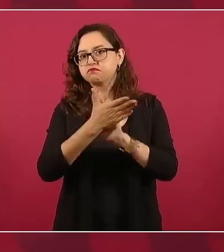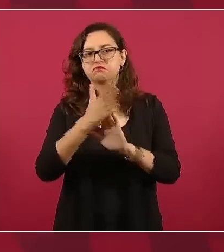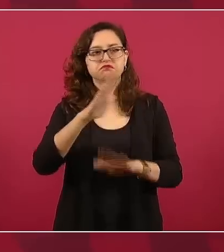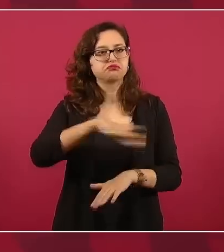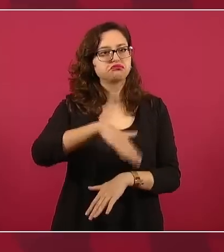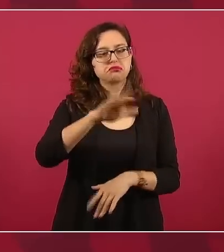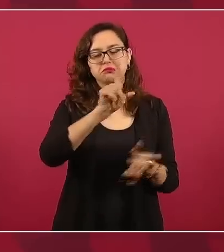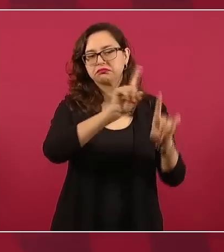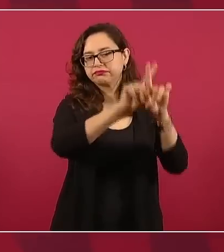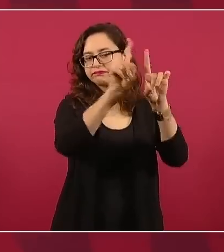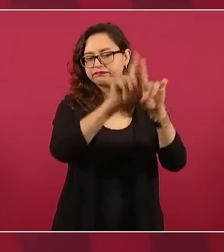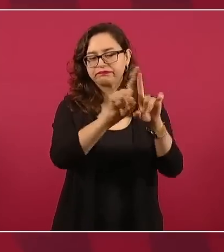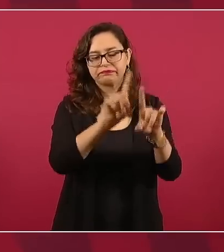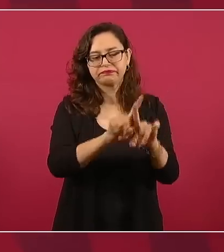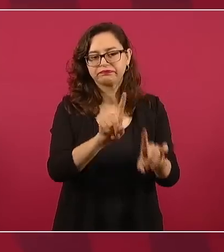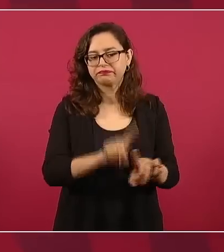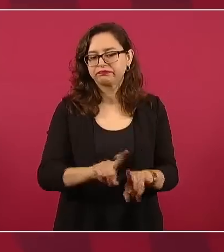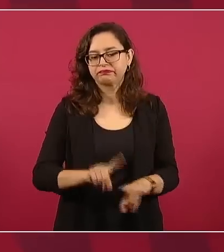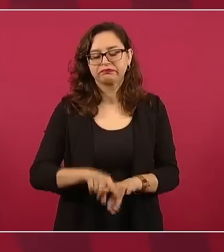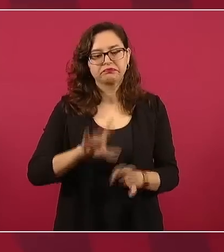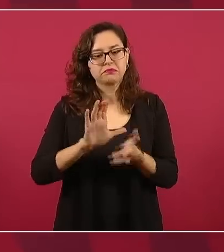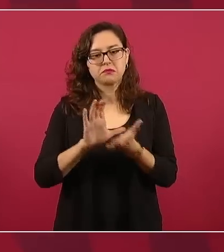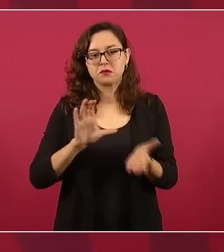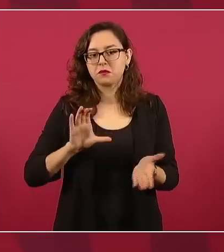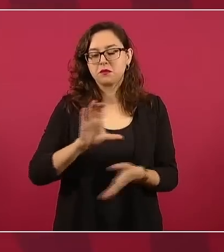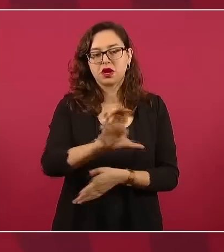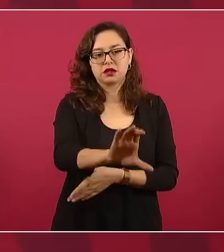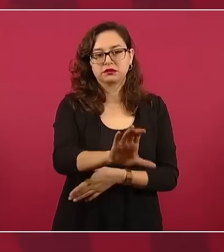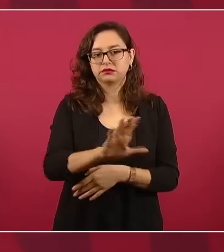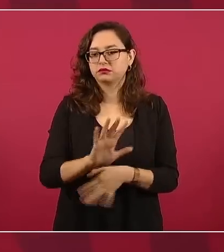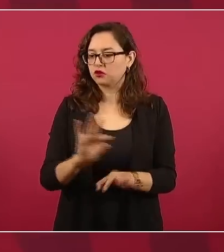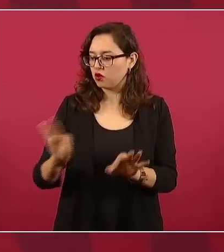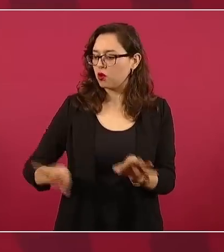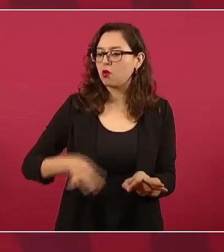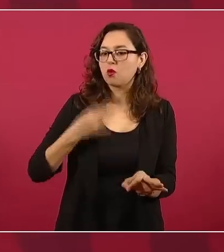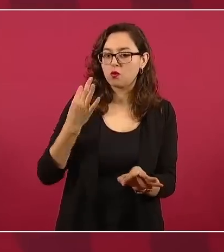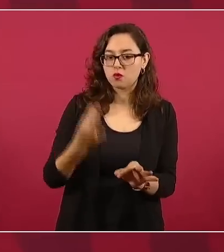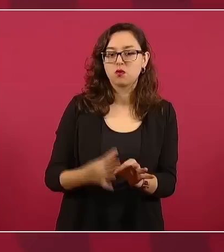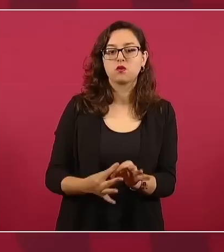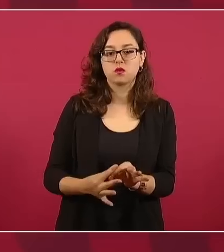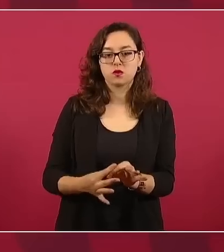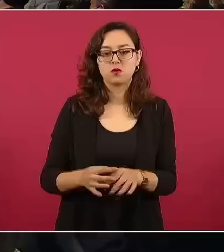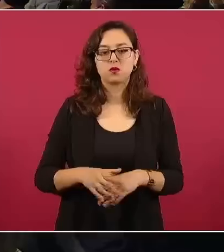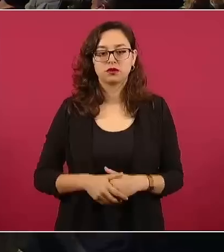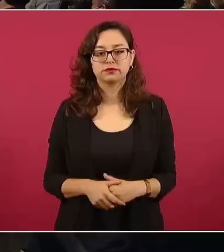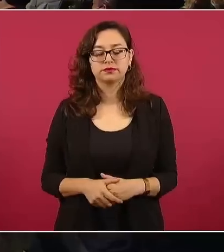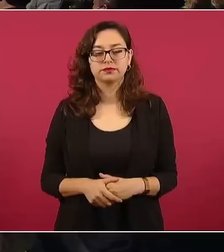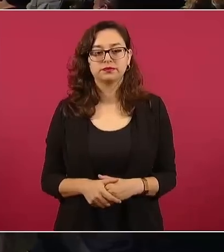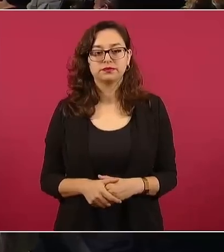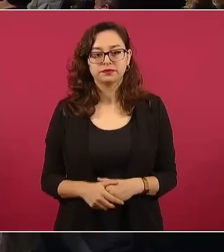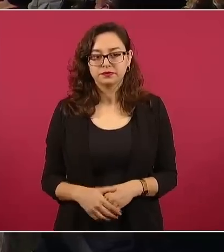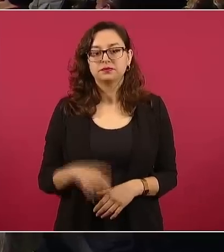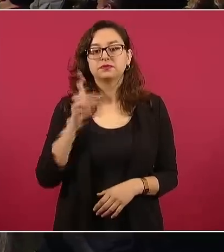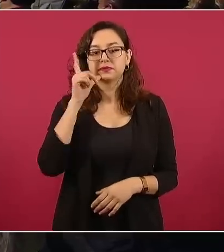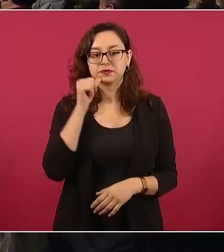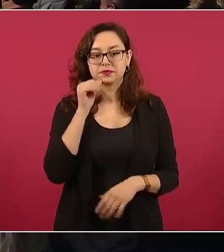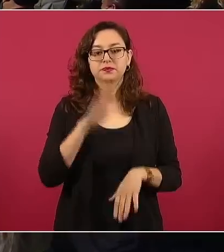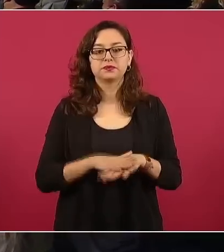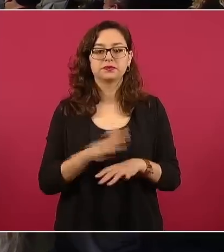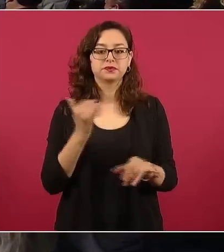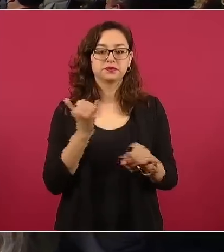Ya a detalle se va a informar el día de mañana.